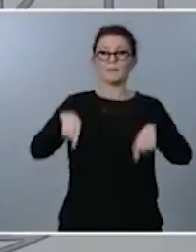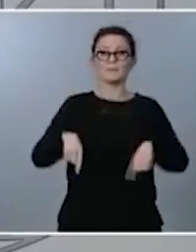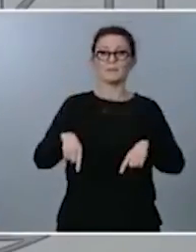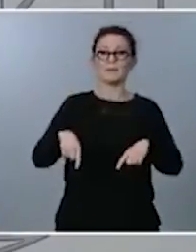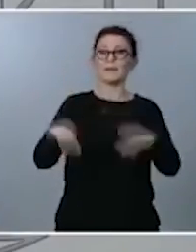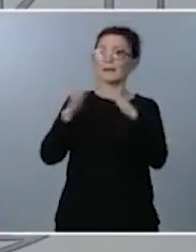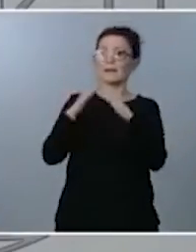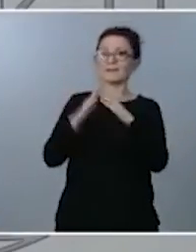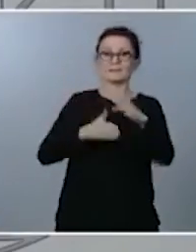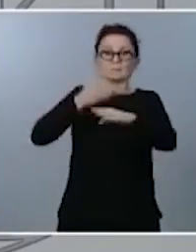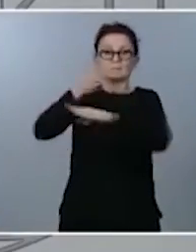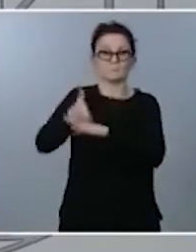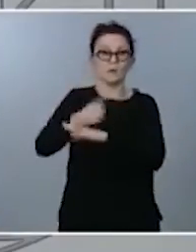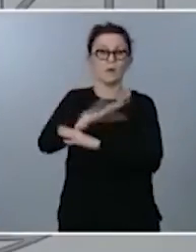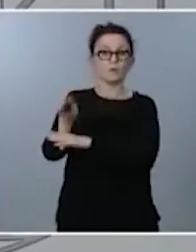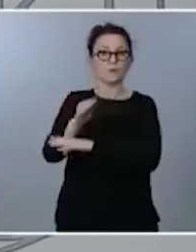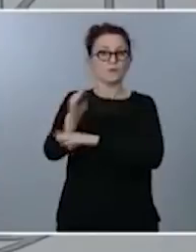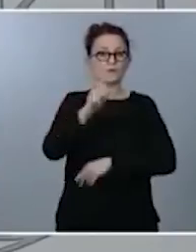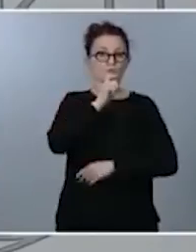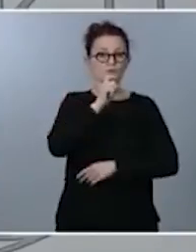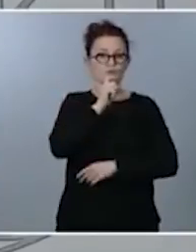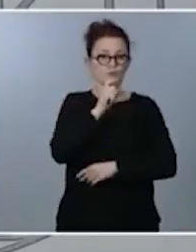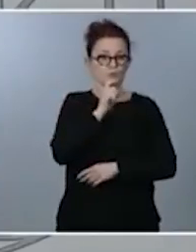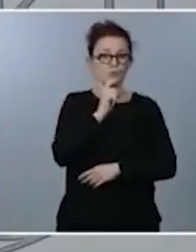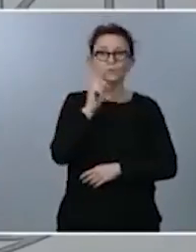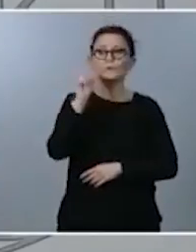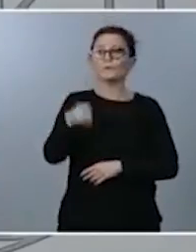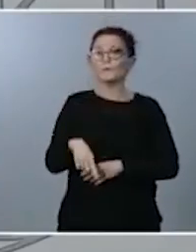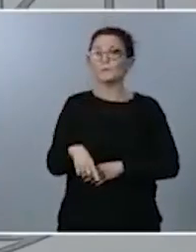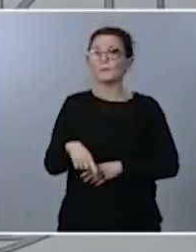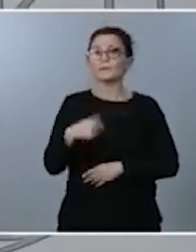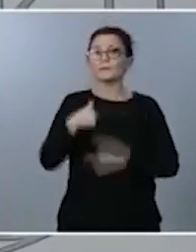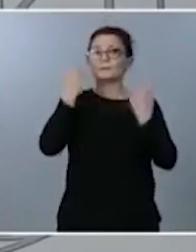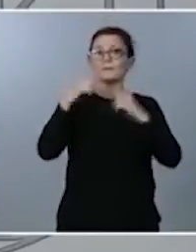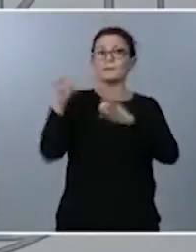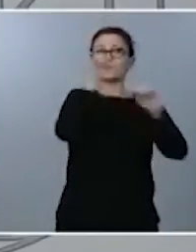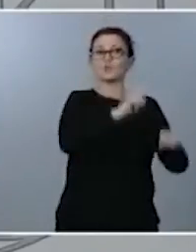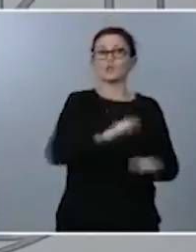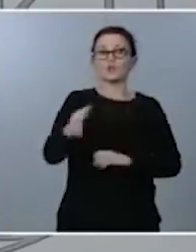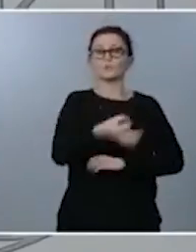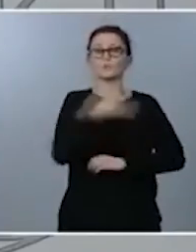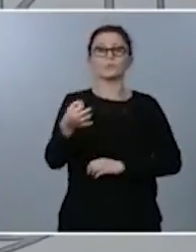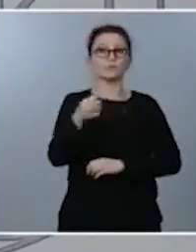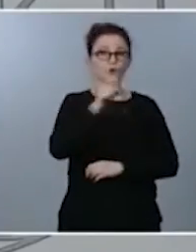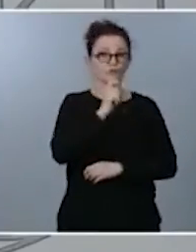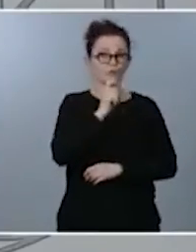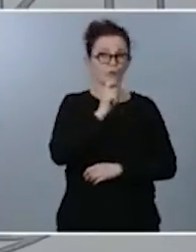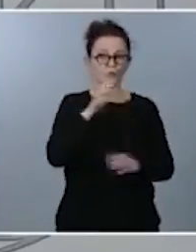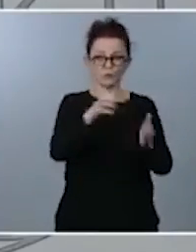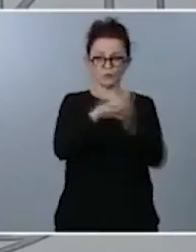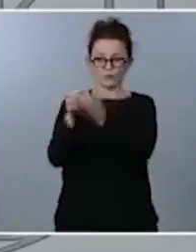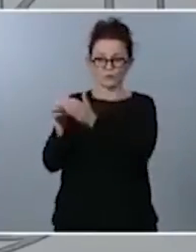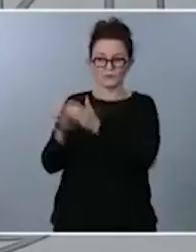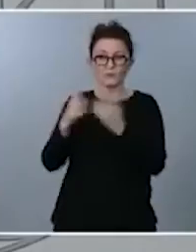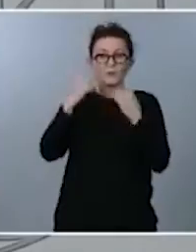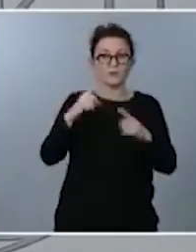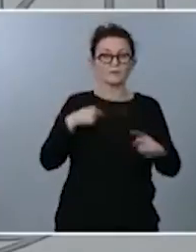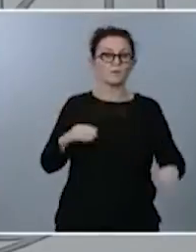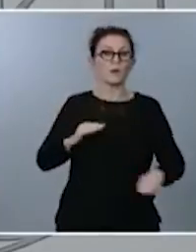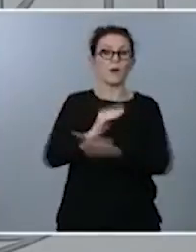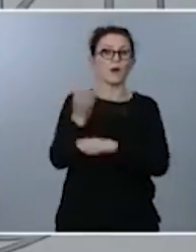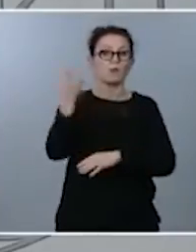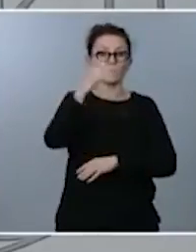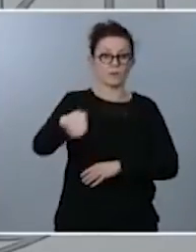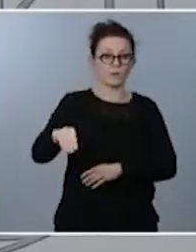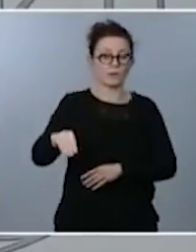cómo y de qué manera es más eficiente el que podamos dar la protección hacia los colectivos que necesitan de esa ayuda adicional todo